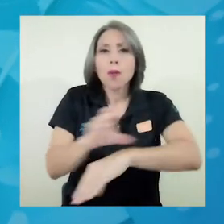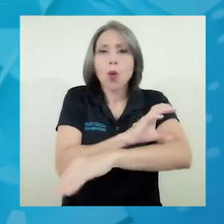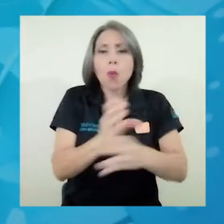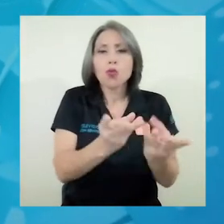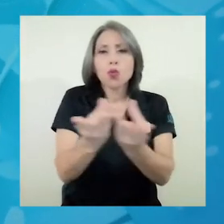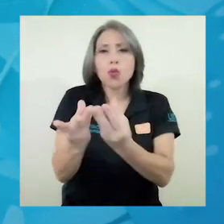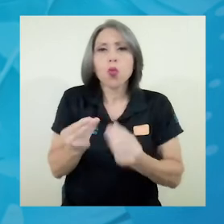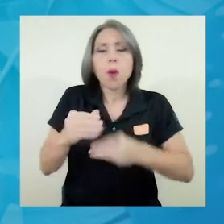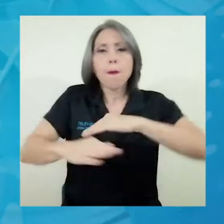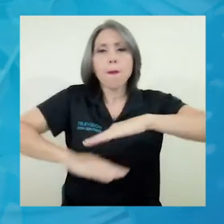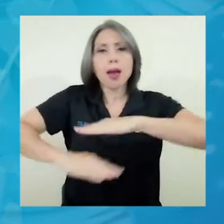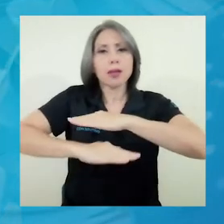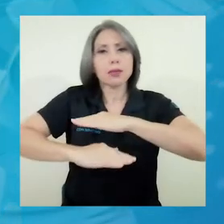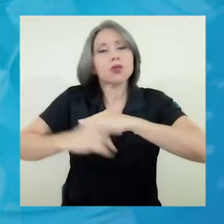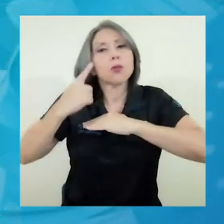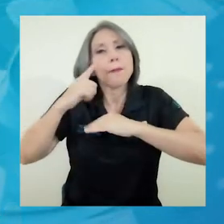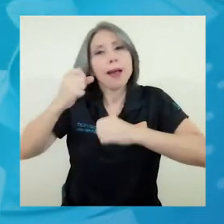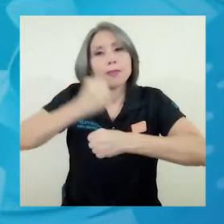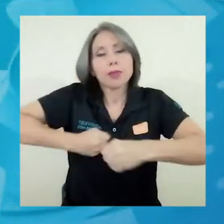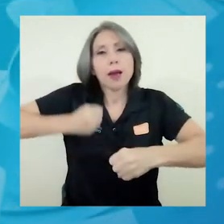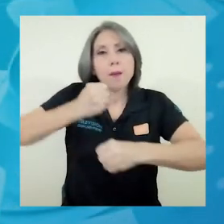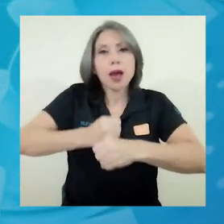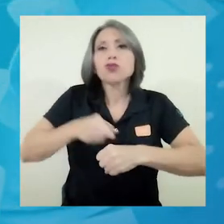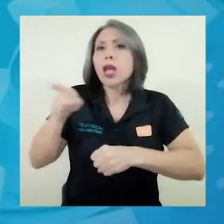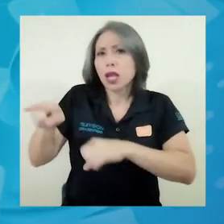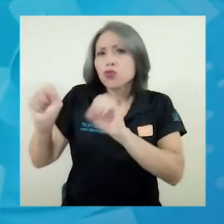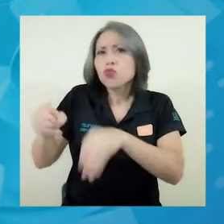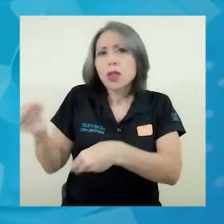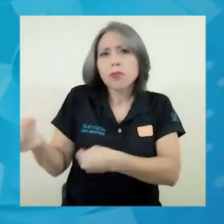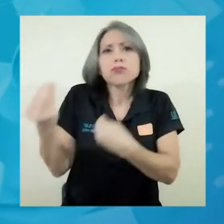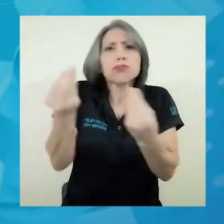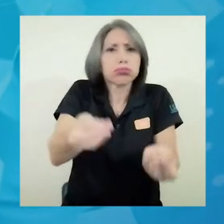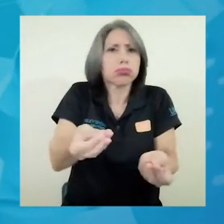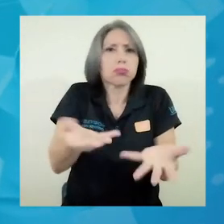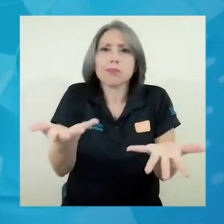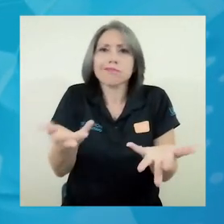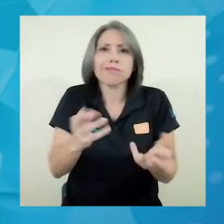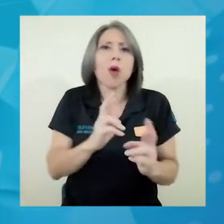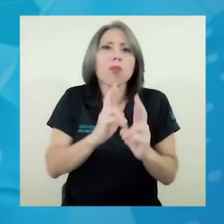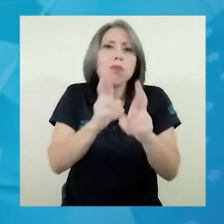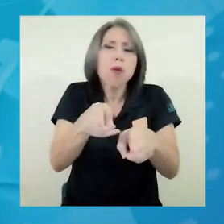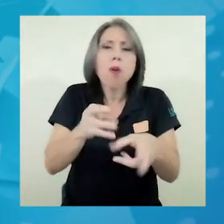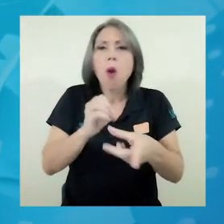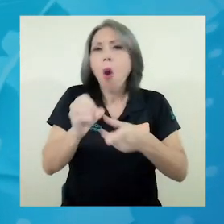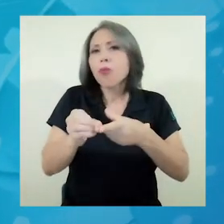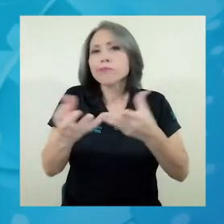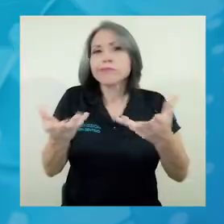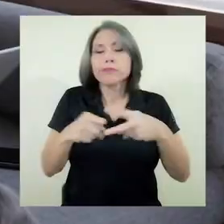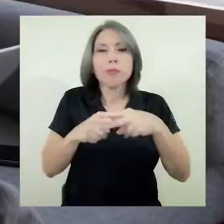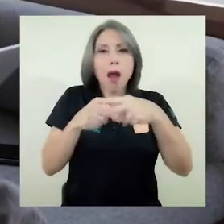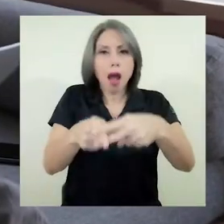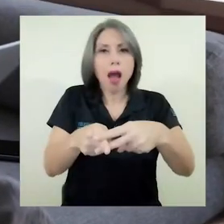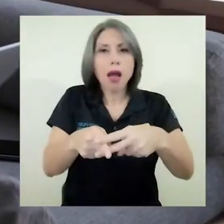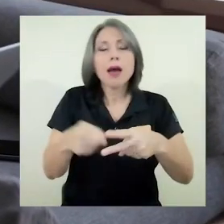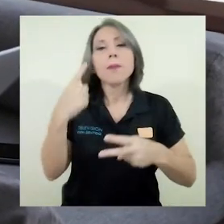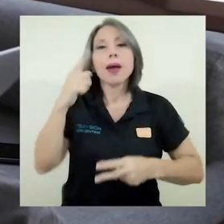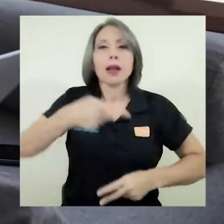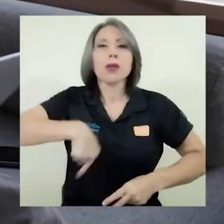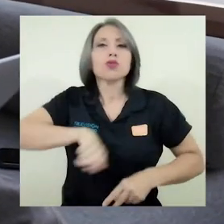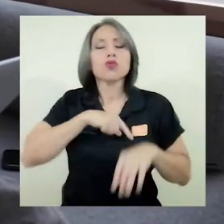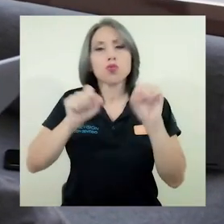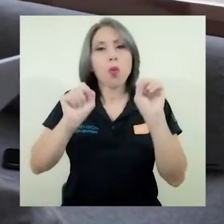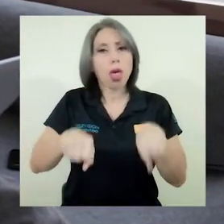poder hacer trabajos, que lo pusieran a disposición, ya fuera vía donación o préstamo, de manera que